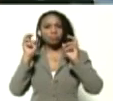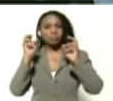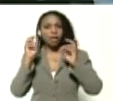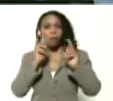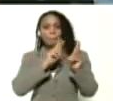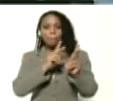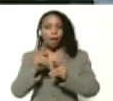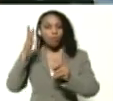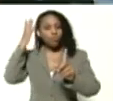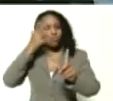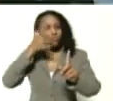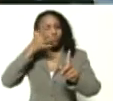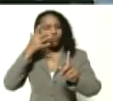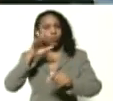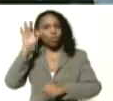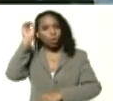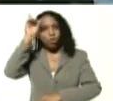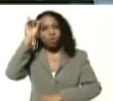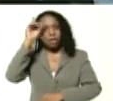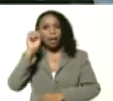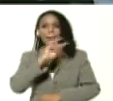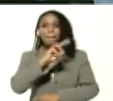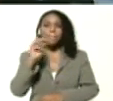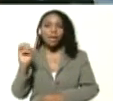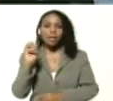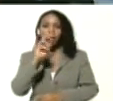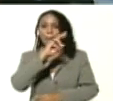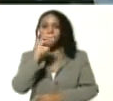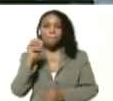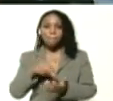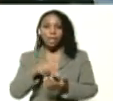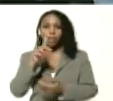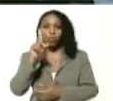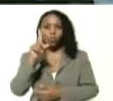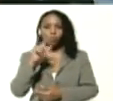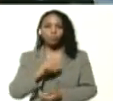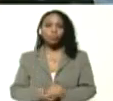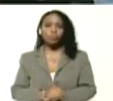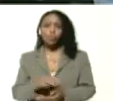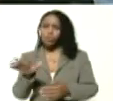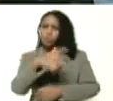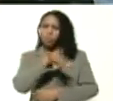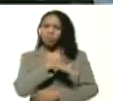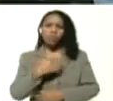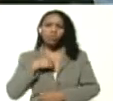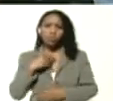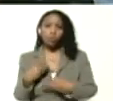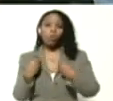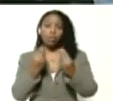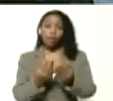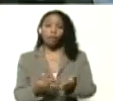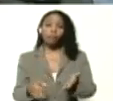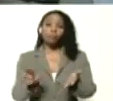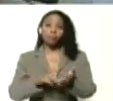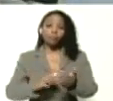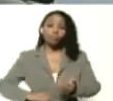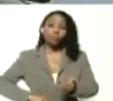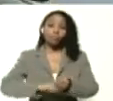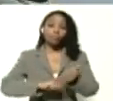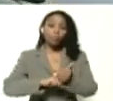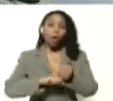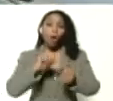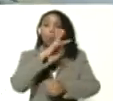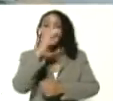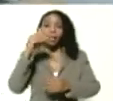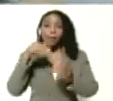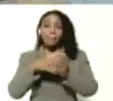plan de formación docente 20-21 donde, bueno, hemos reforzado y hemos garantizado la formación de más de